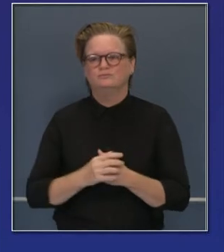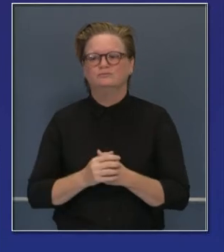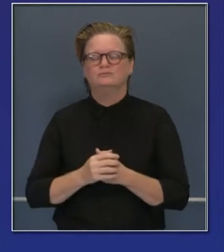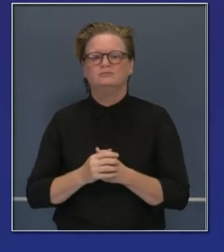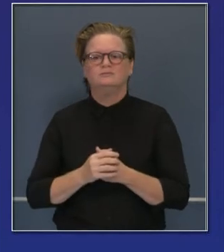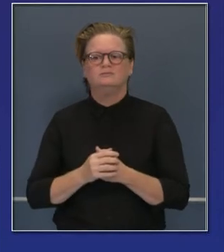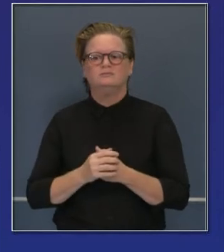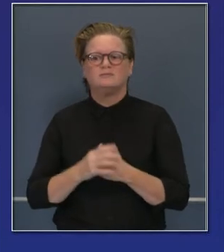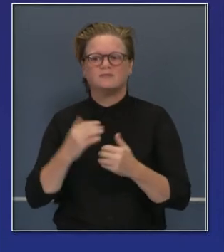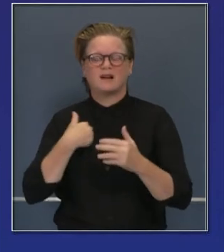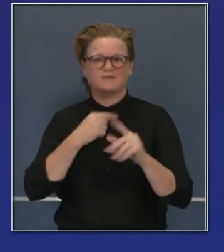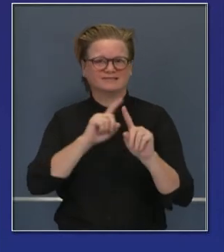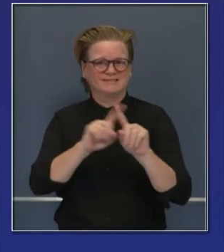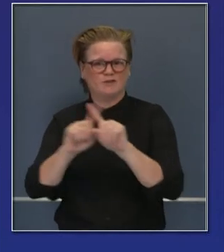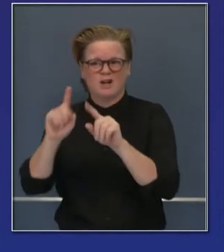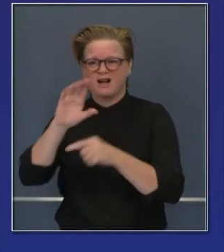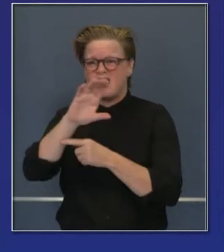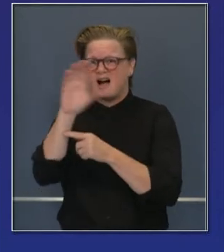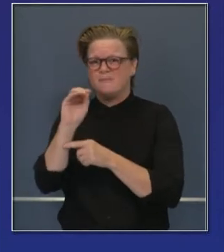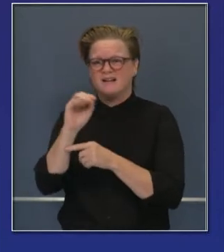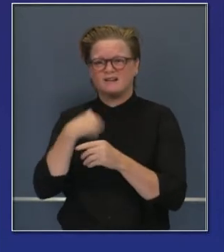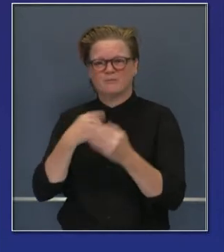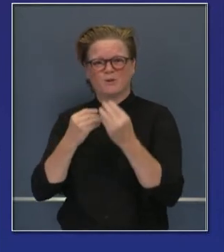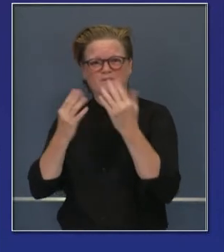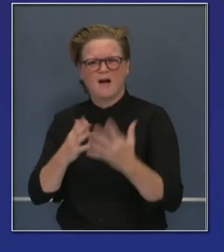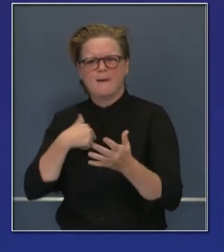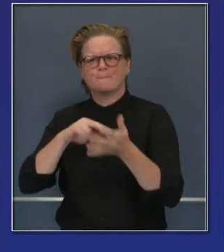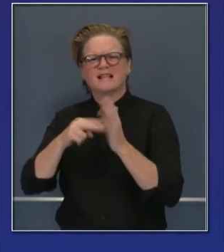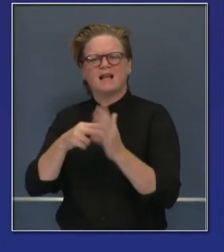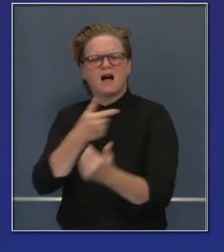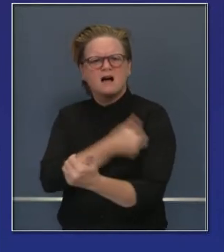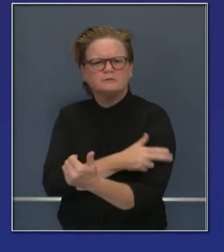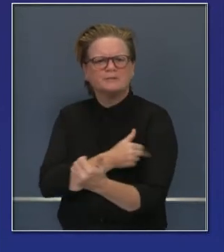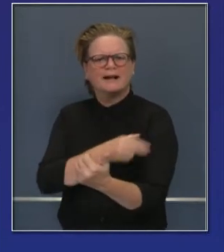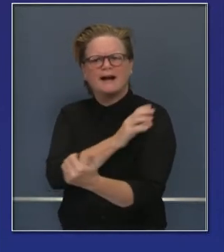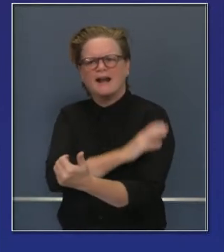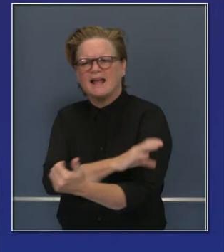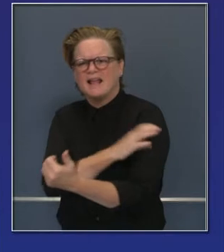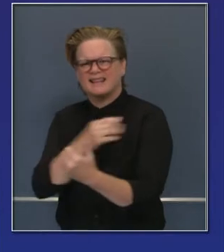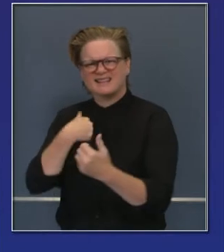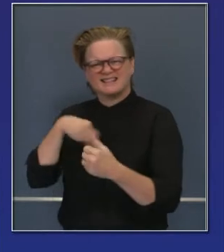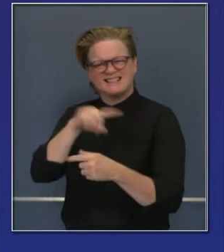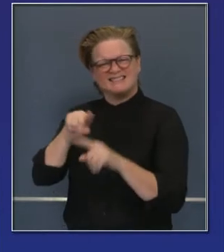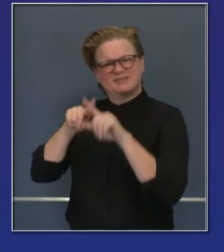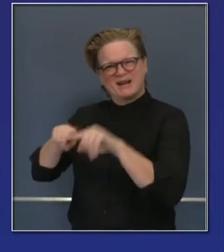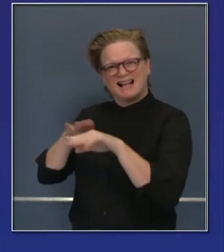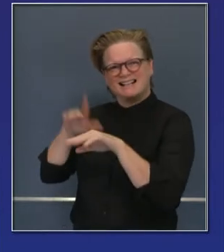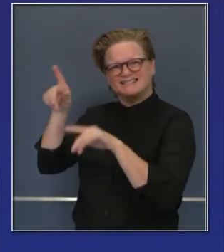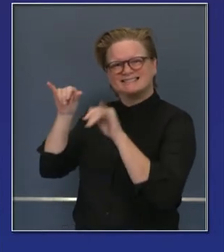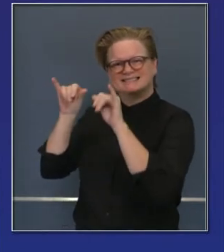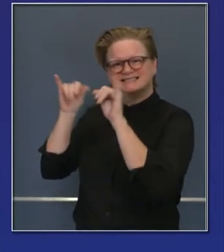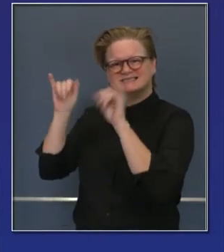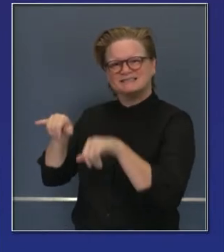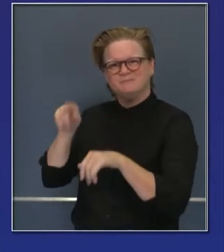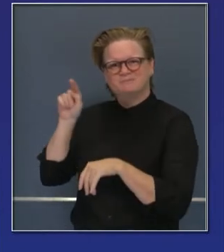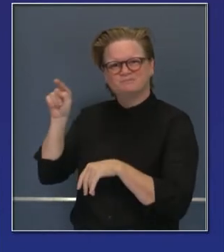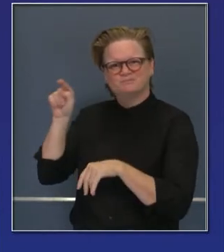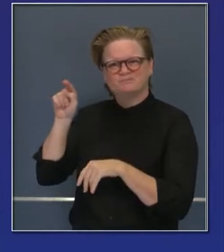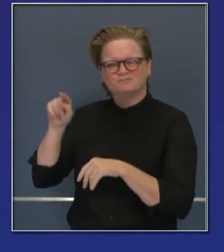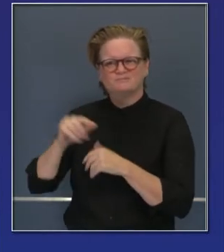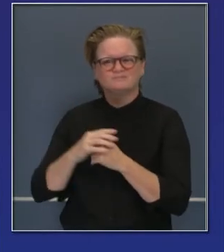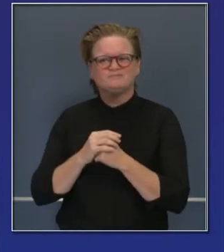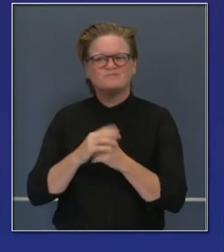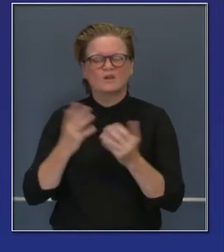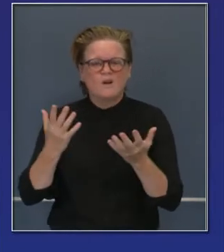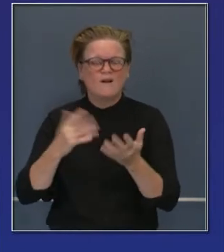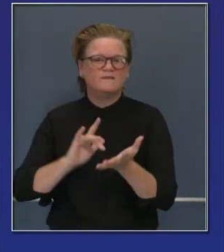nuestros proveedores, o sea, las clínicas, hospitales, etcétera, el plan de distribución. Que